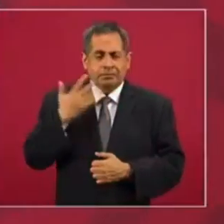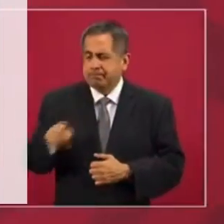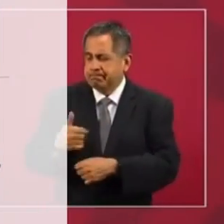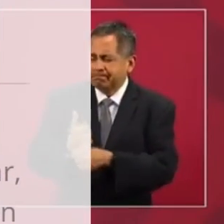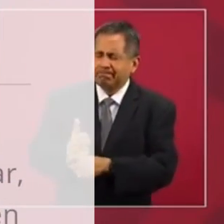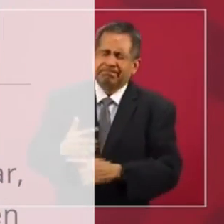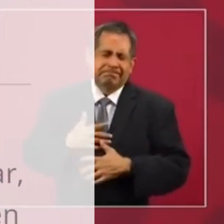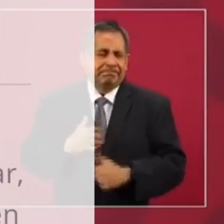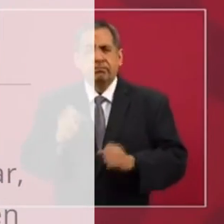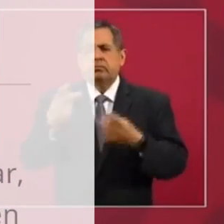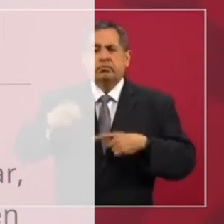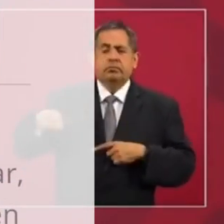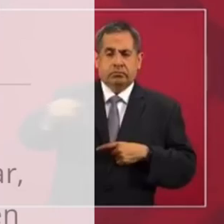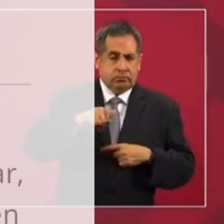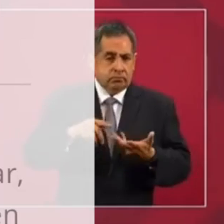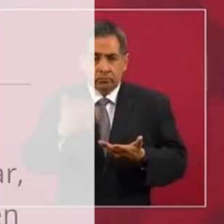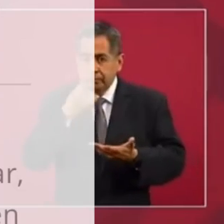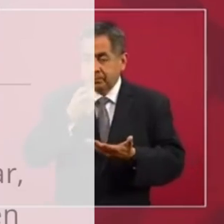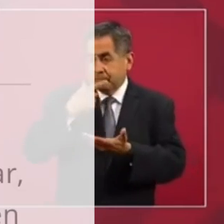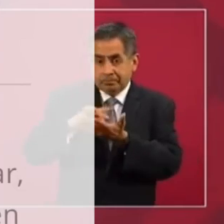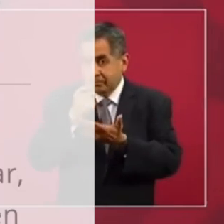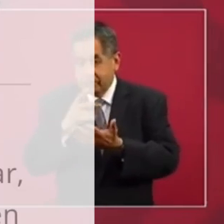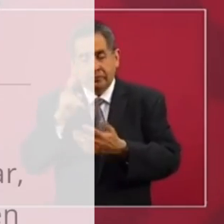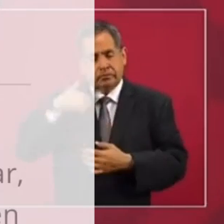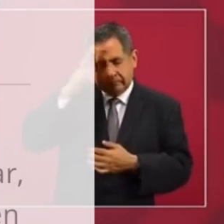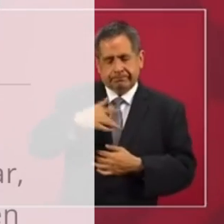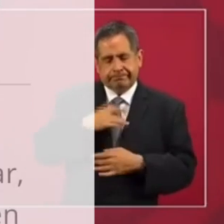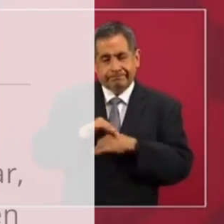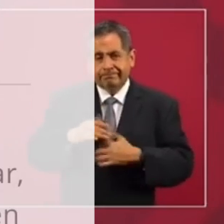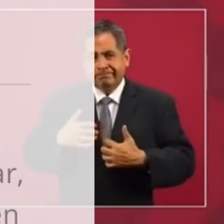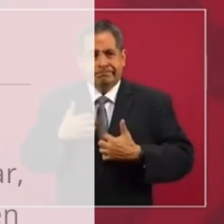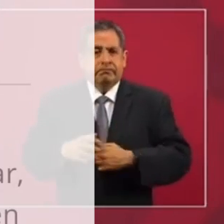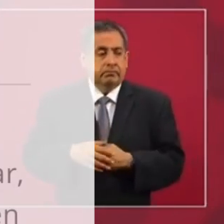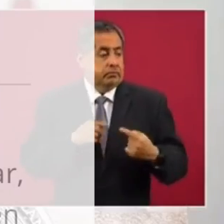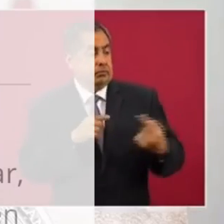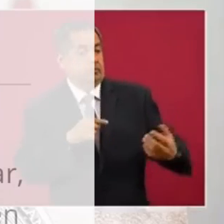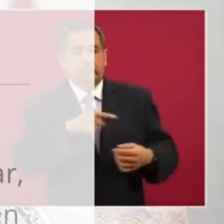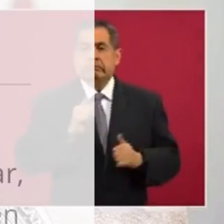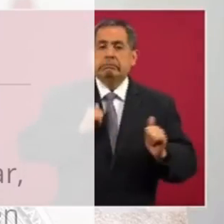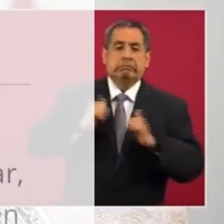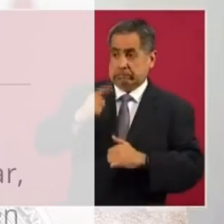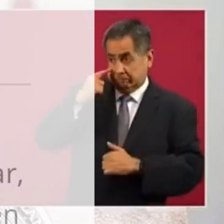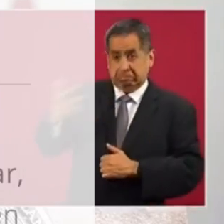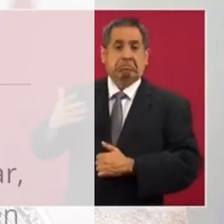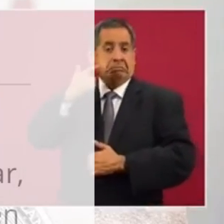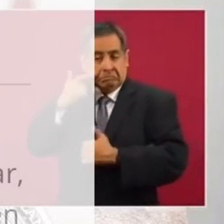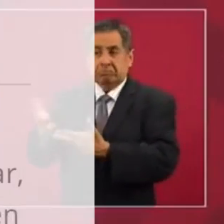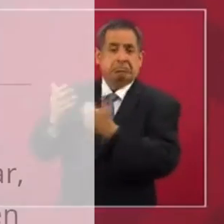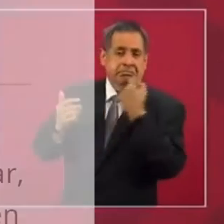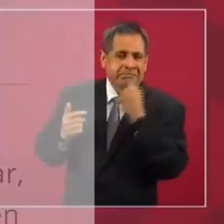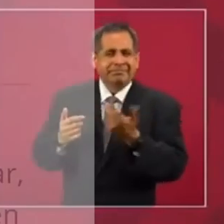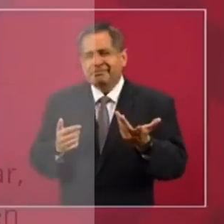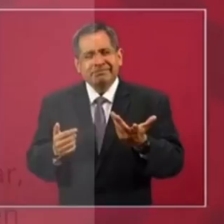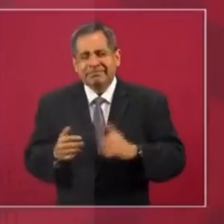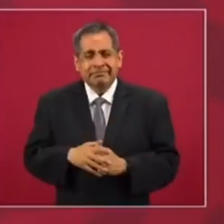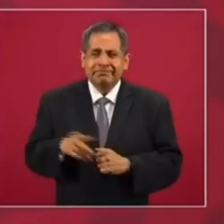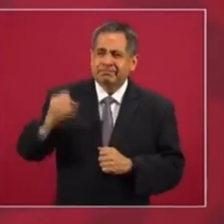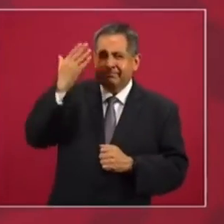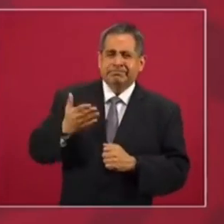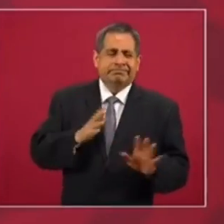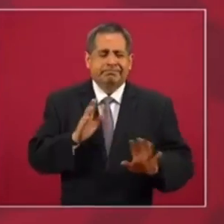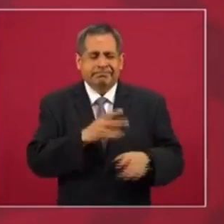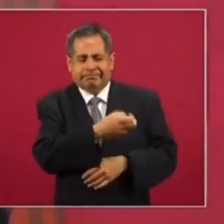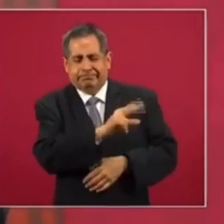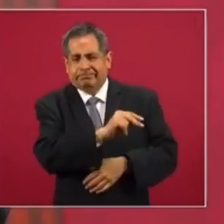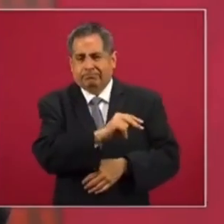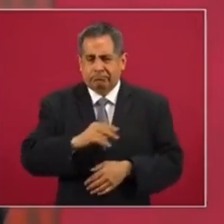niños y cualquier persona si no cuenta con los medicamentos. Nuestros adversarios han aprovechado esta circunstancia para proyectar una imagen de nosotros que no